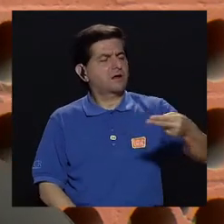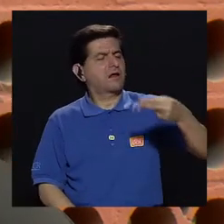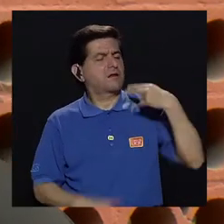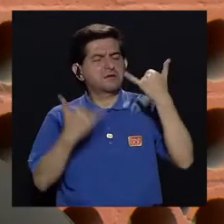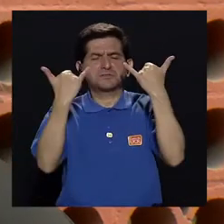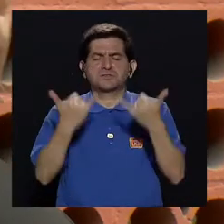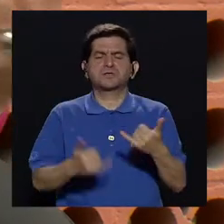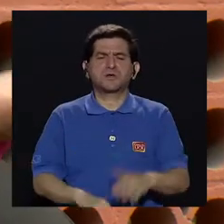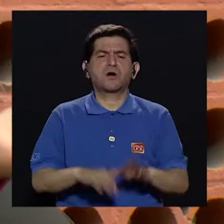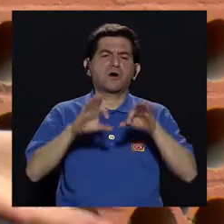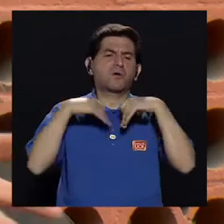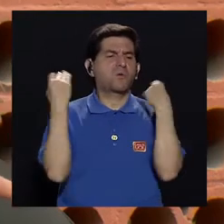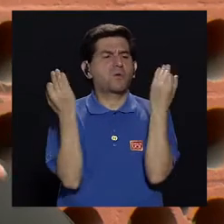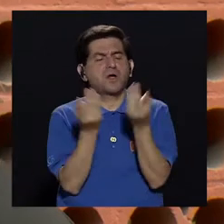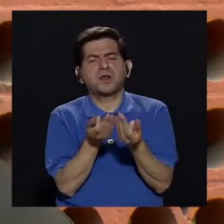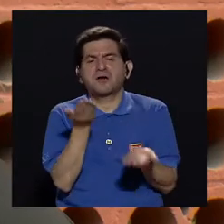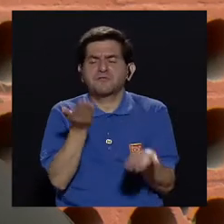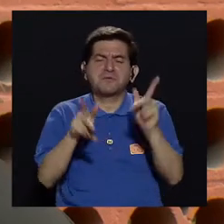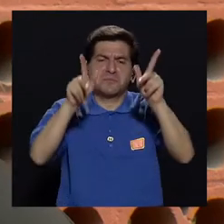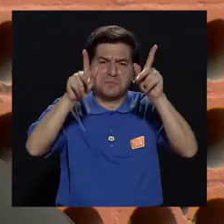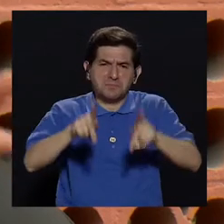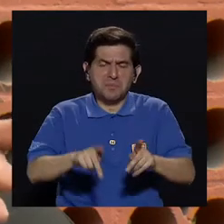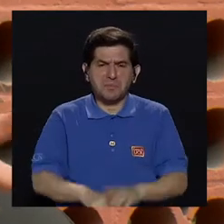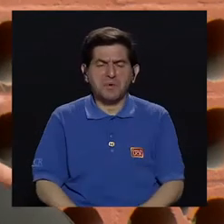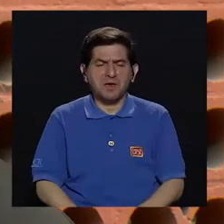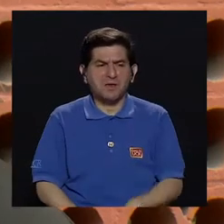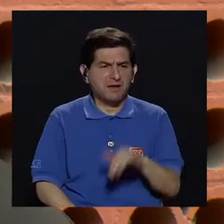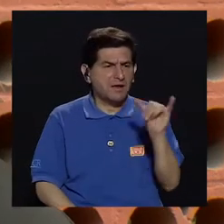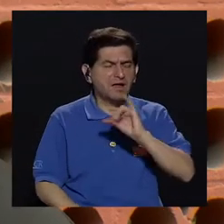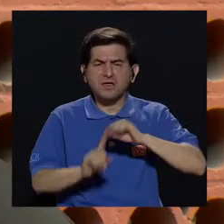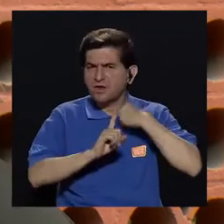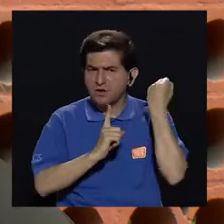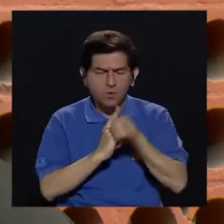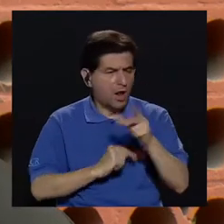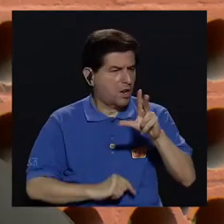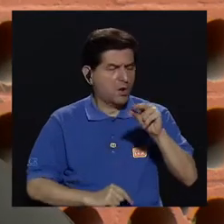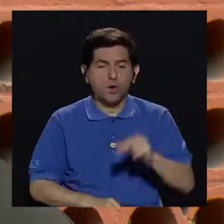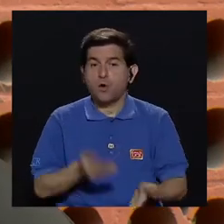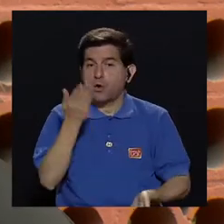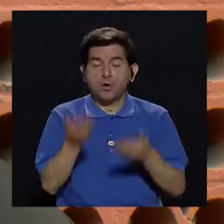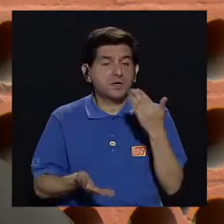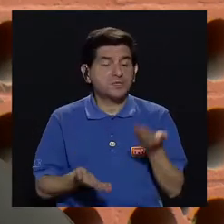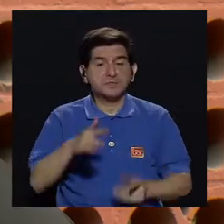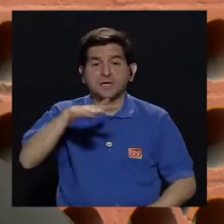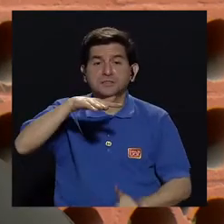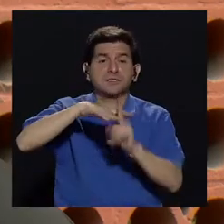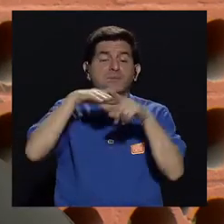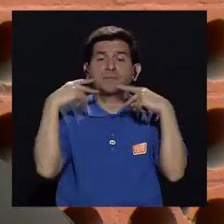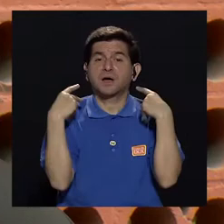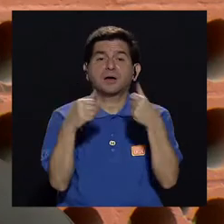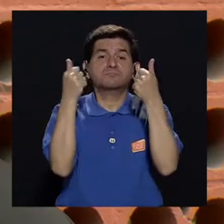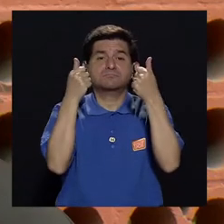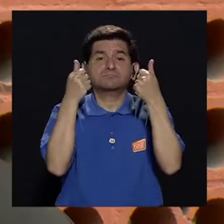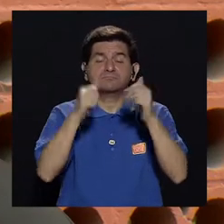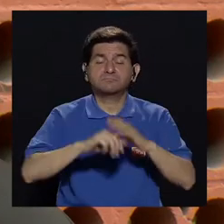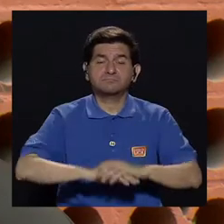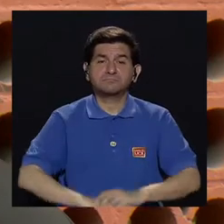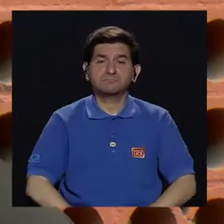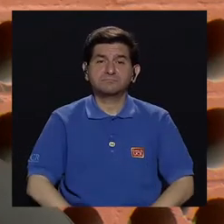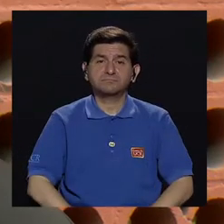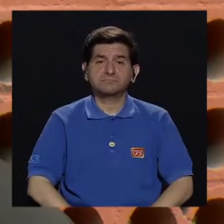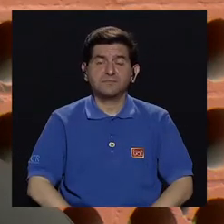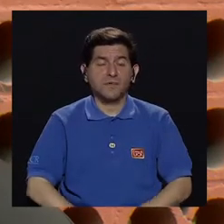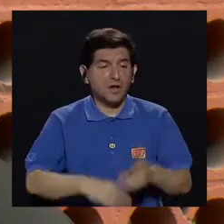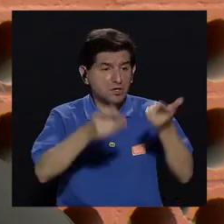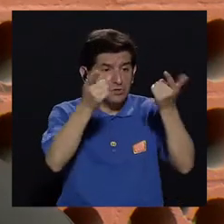tenga un historial o que en la familia de las personas lo sufran también, sino que puede salir de una manera espontánea, por así